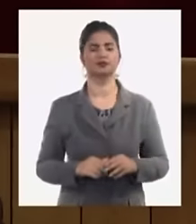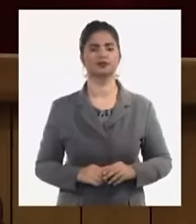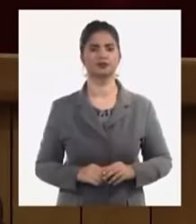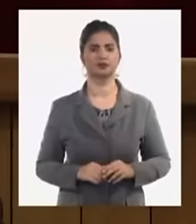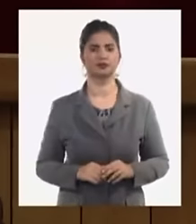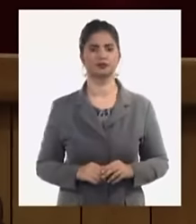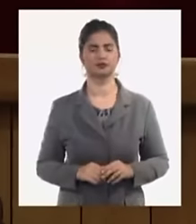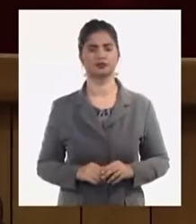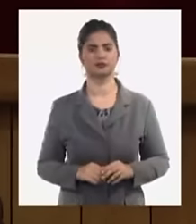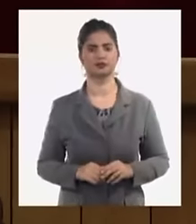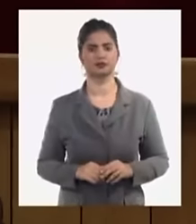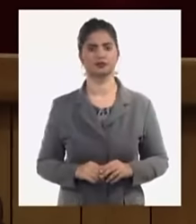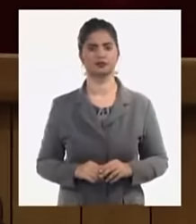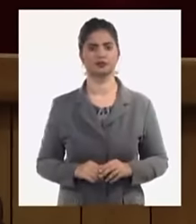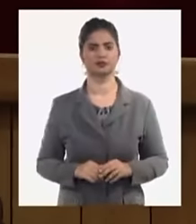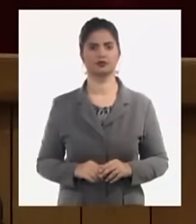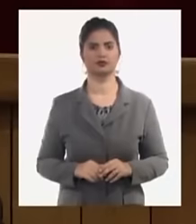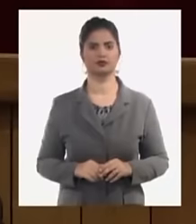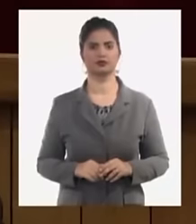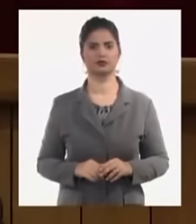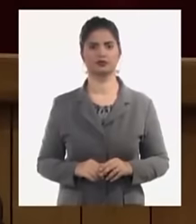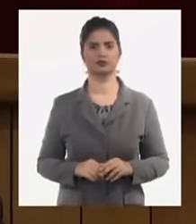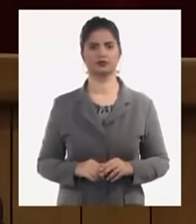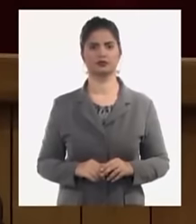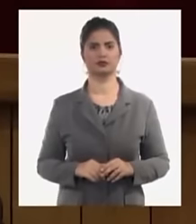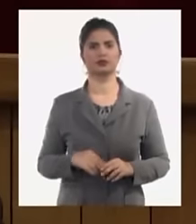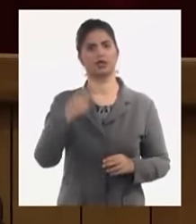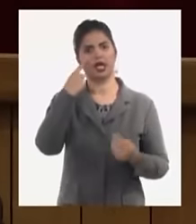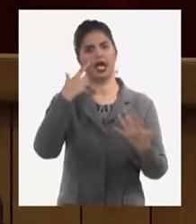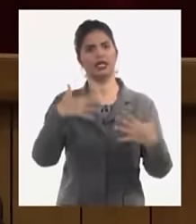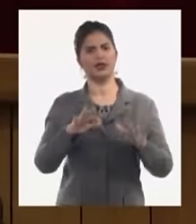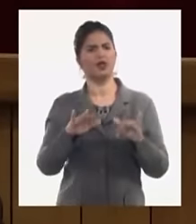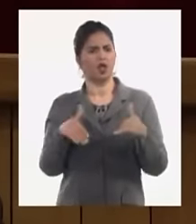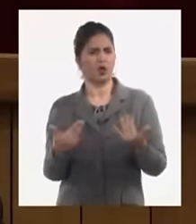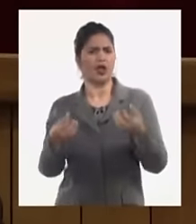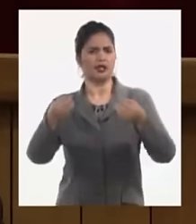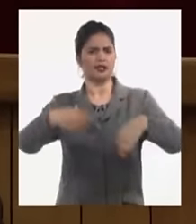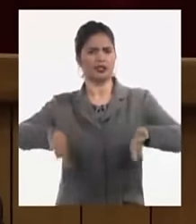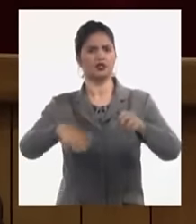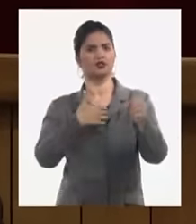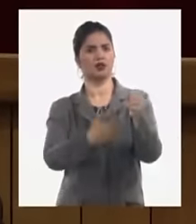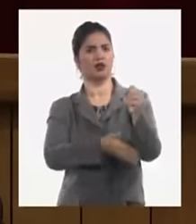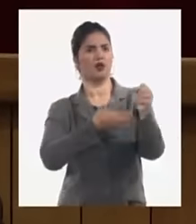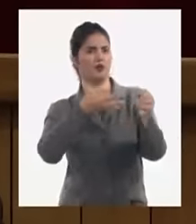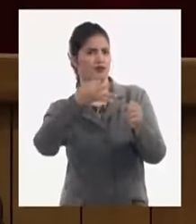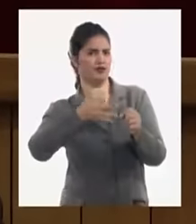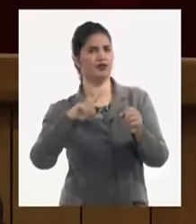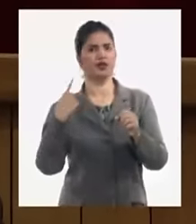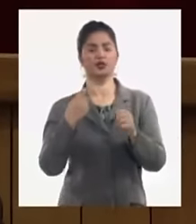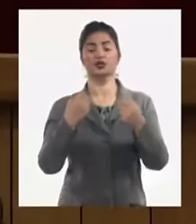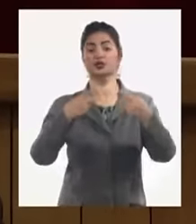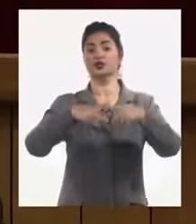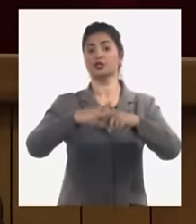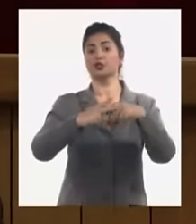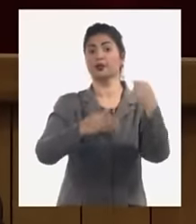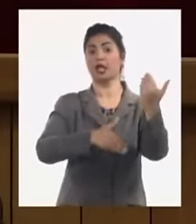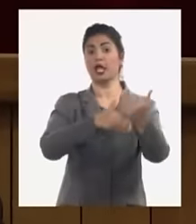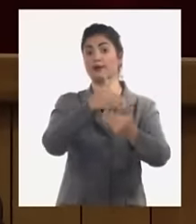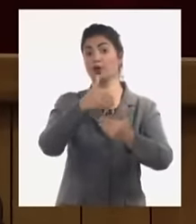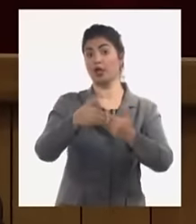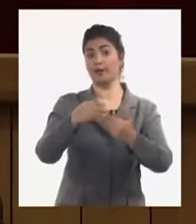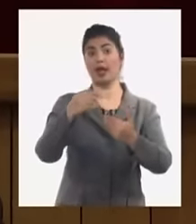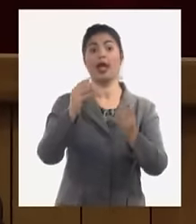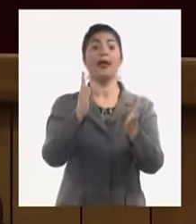en pérdida por tanto hay que ver cuál es el verdadero nosotros tenemos que resolver ese problema los primeros